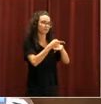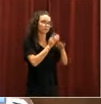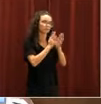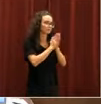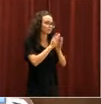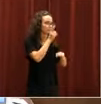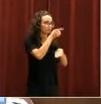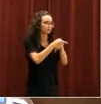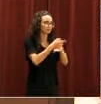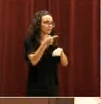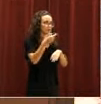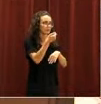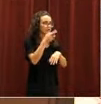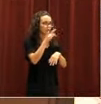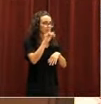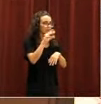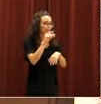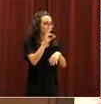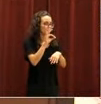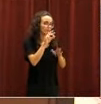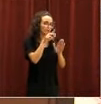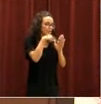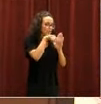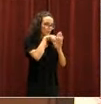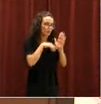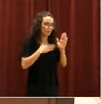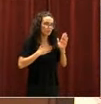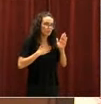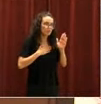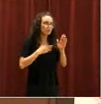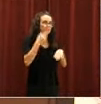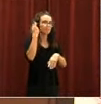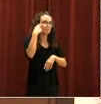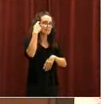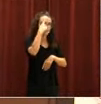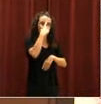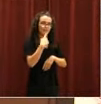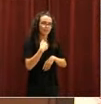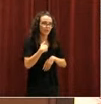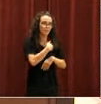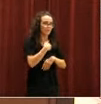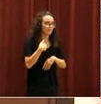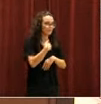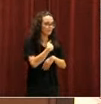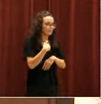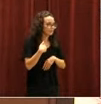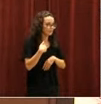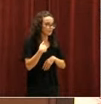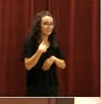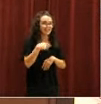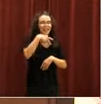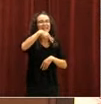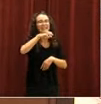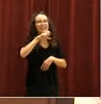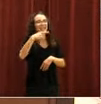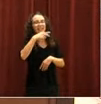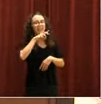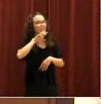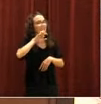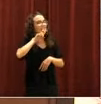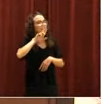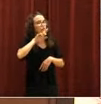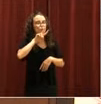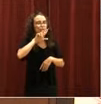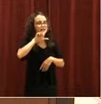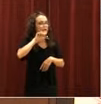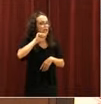de cumplir mis instrucciones como presidente y moderador de este debate. Señor Nervé, no tiene la palabra, le llamo al orden. Le llamo al orden